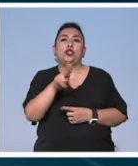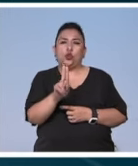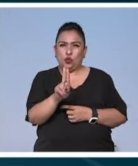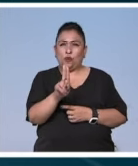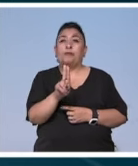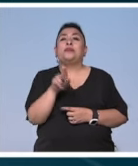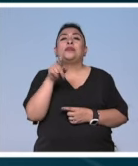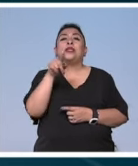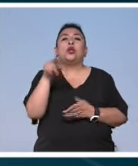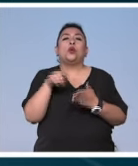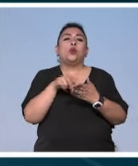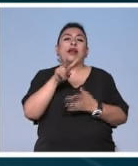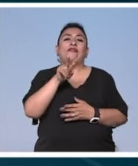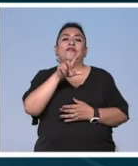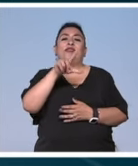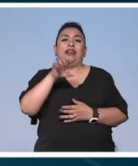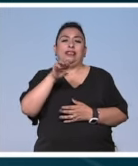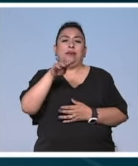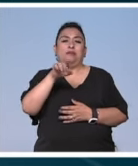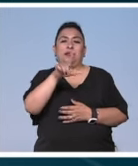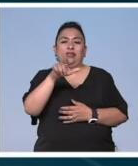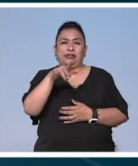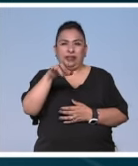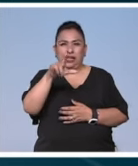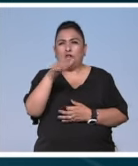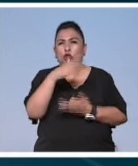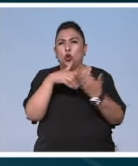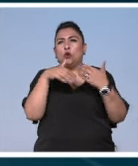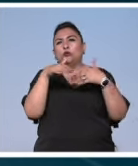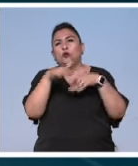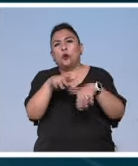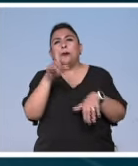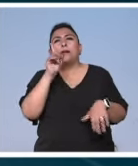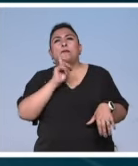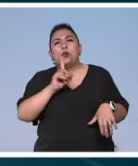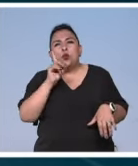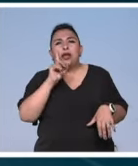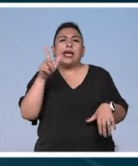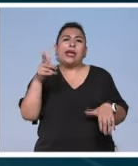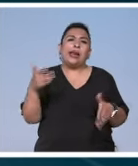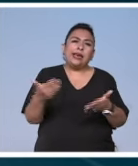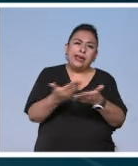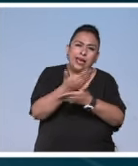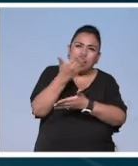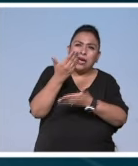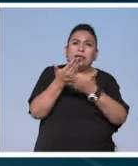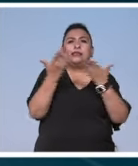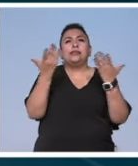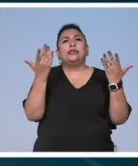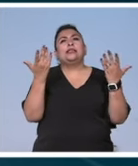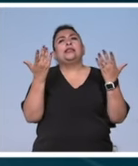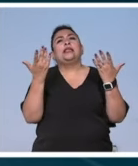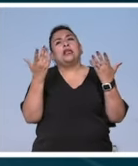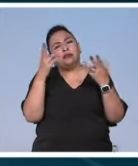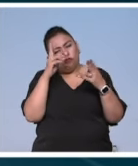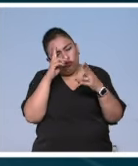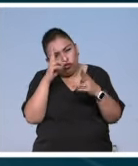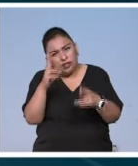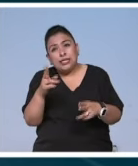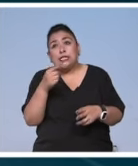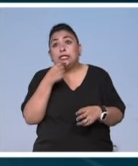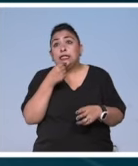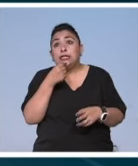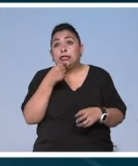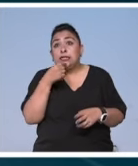de ahí del valle del mezquital entonces todo lo relacionado con la mujer desde que nace las ceremonias que se hacen cuando las niñas